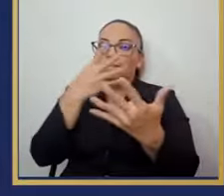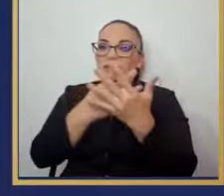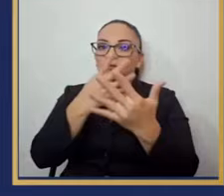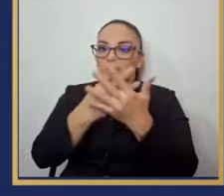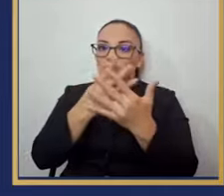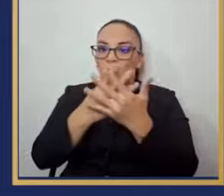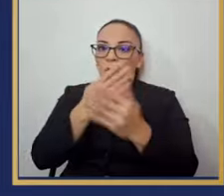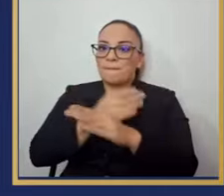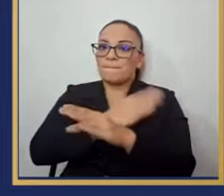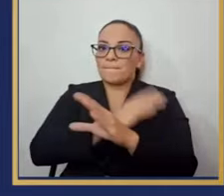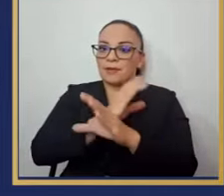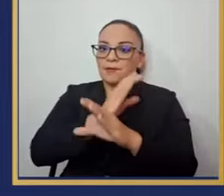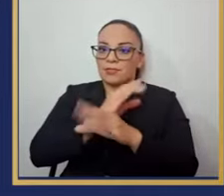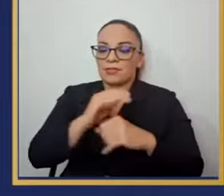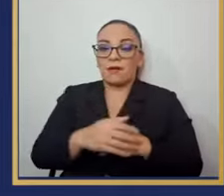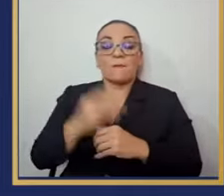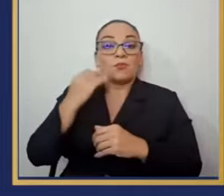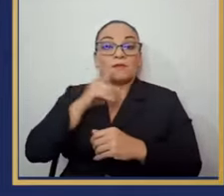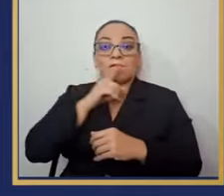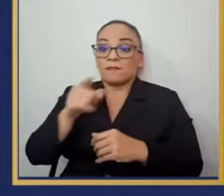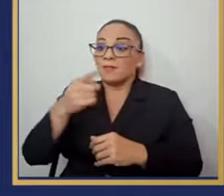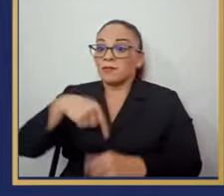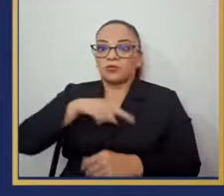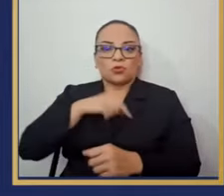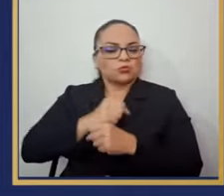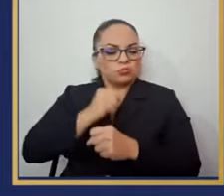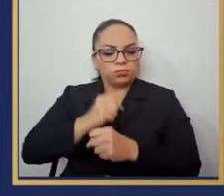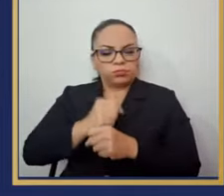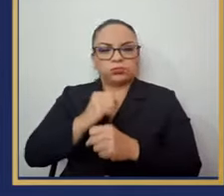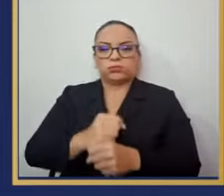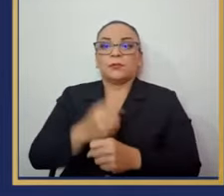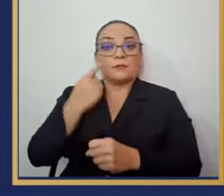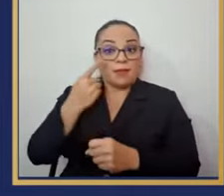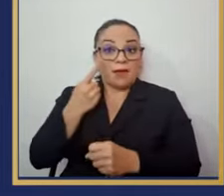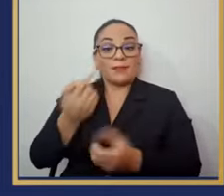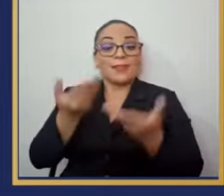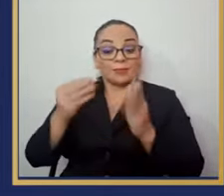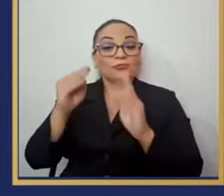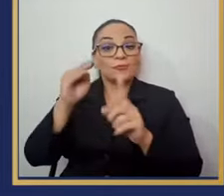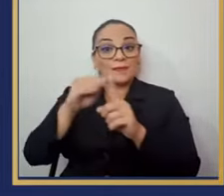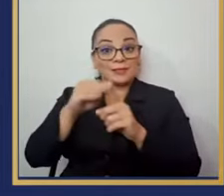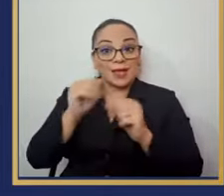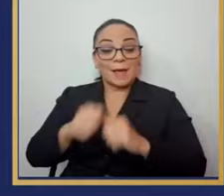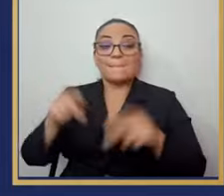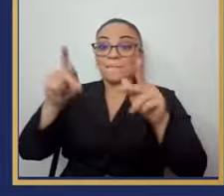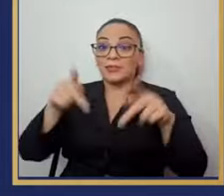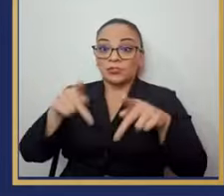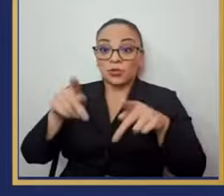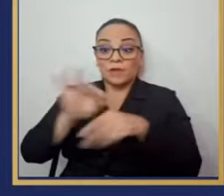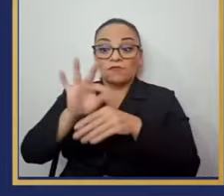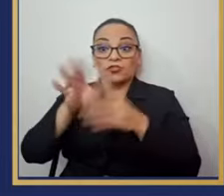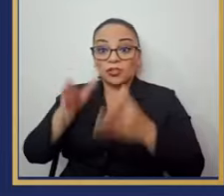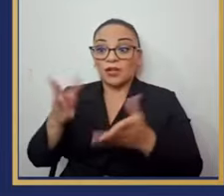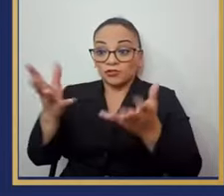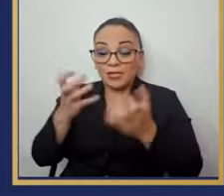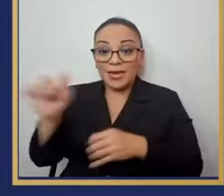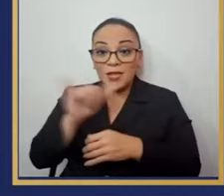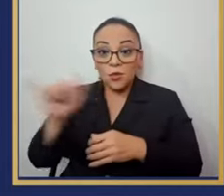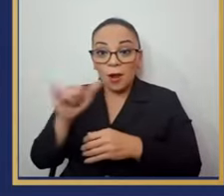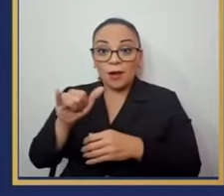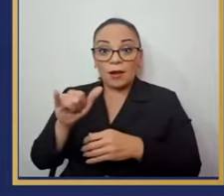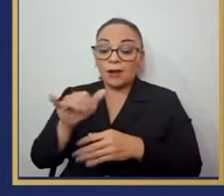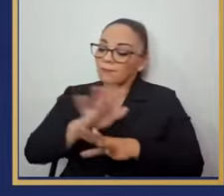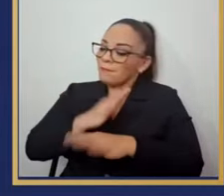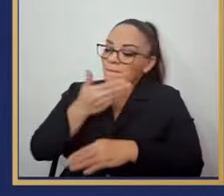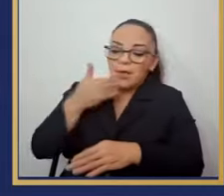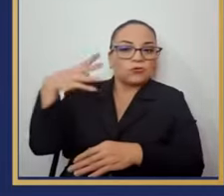trabajo que nos está caracterizando y el mensaje es, aquellos que quieren seguir en esta línea, que mejor se vayan. No